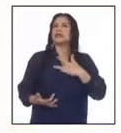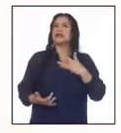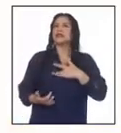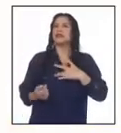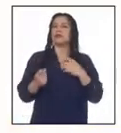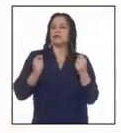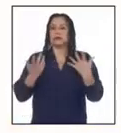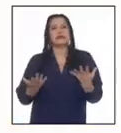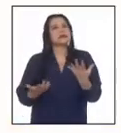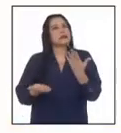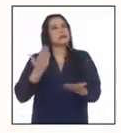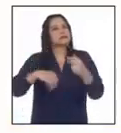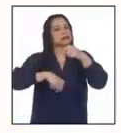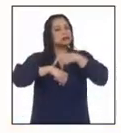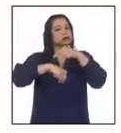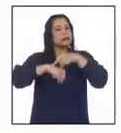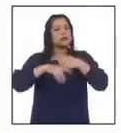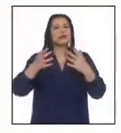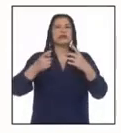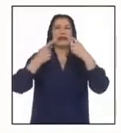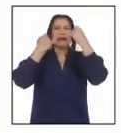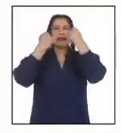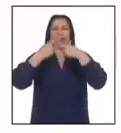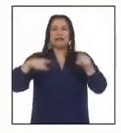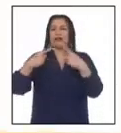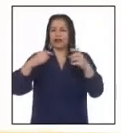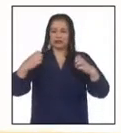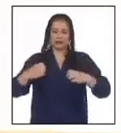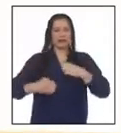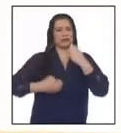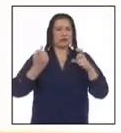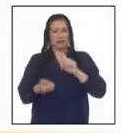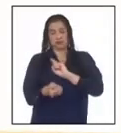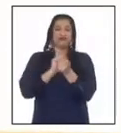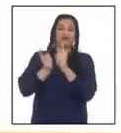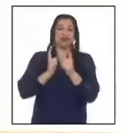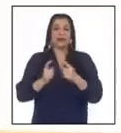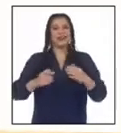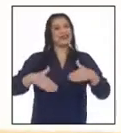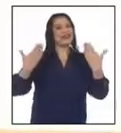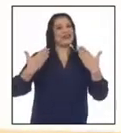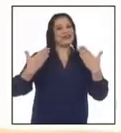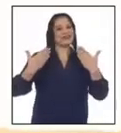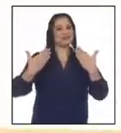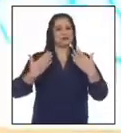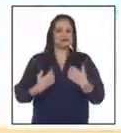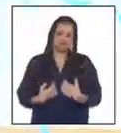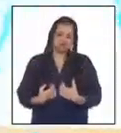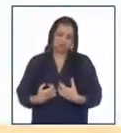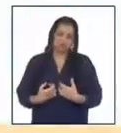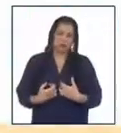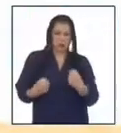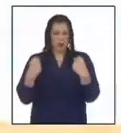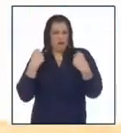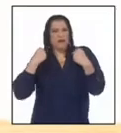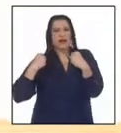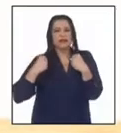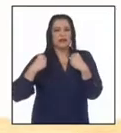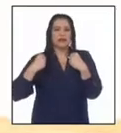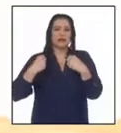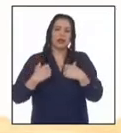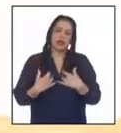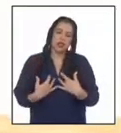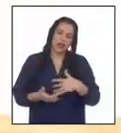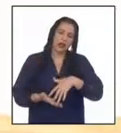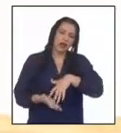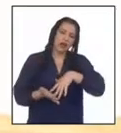Seguramente en estos tiempos has vivido un carrusel de emociones y has pasado de estar muy feliz a estar muy desanimado, a tener mucha energía, a tener